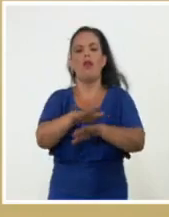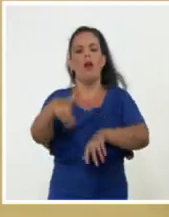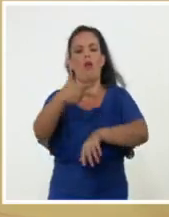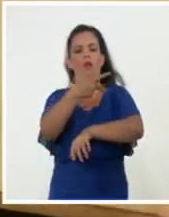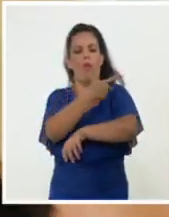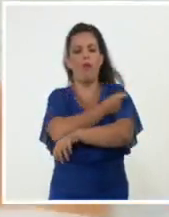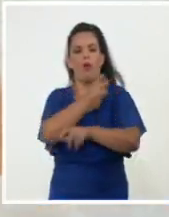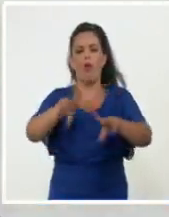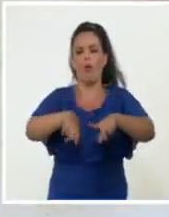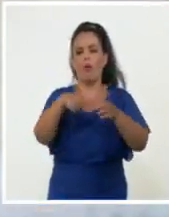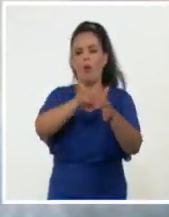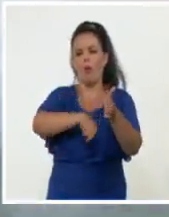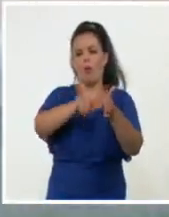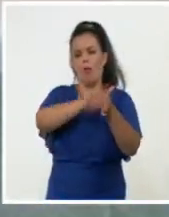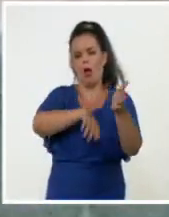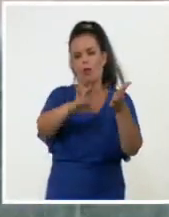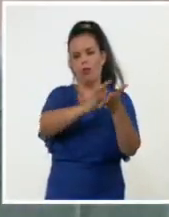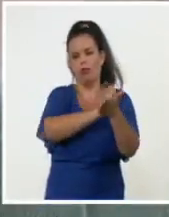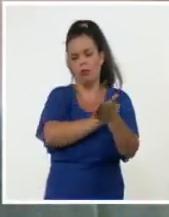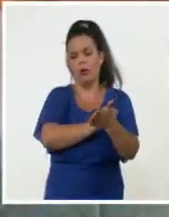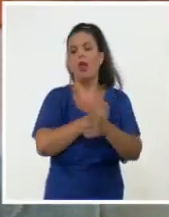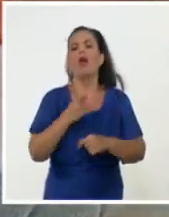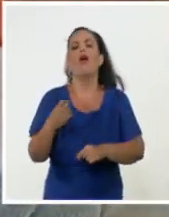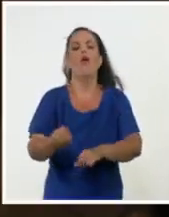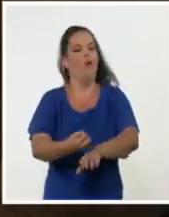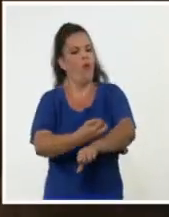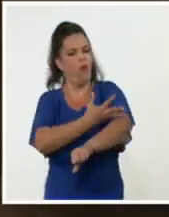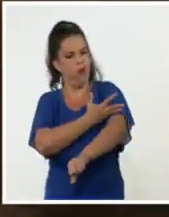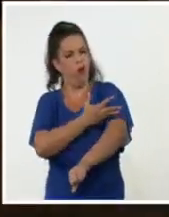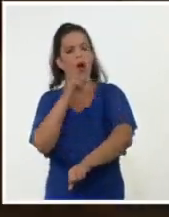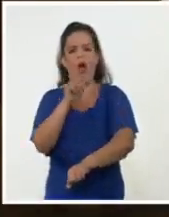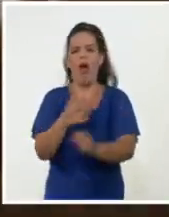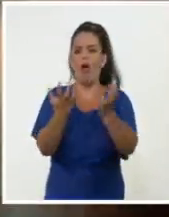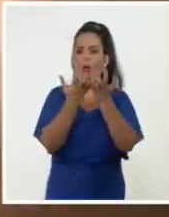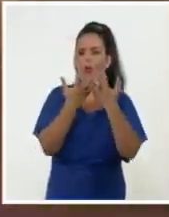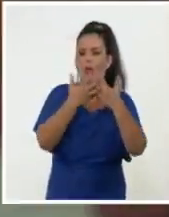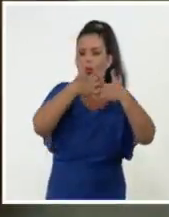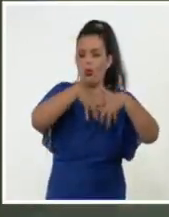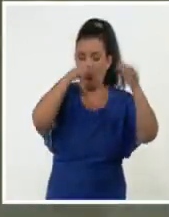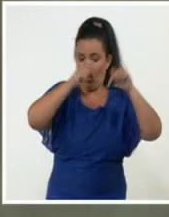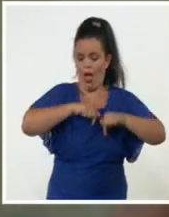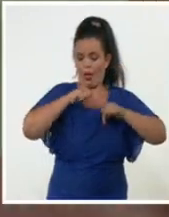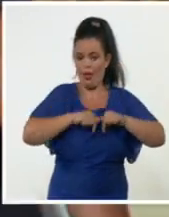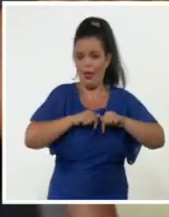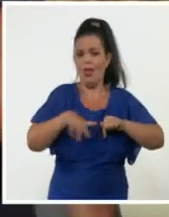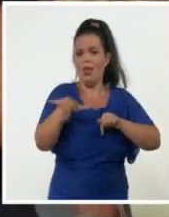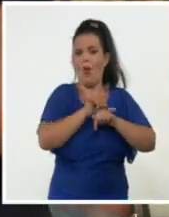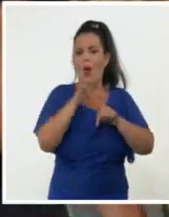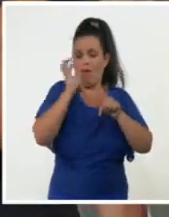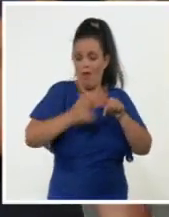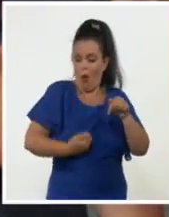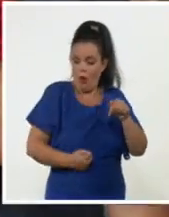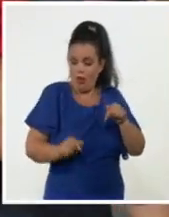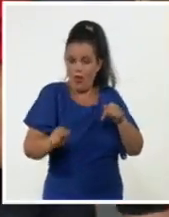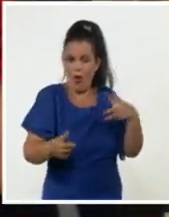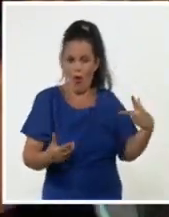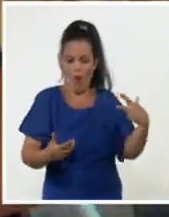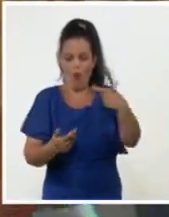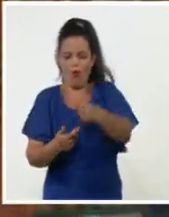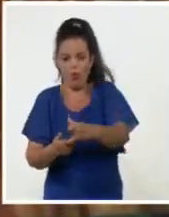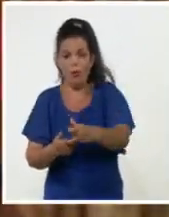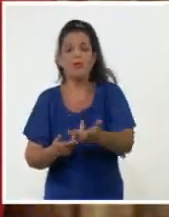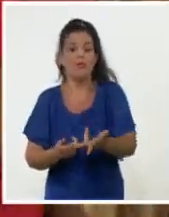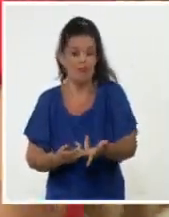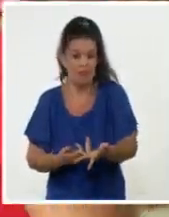orgullo para los trabajadores de Biocen, productores de la vacuna Soberana, que hoy nuestros niños estén inmunizados con esta vacuna. El nuevo coronavirus le